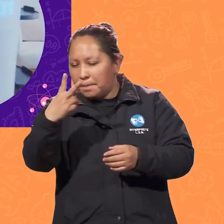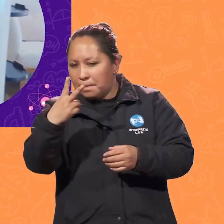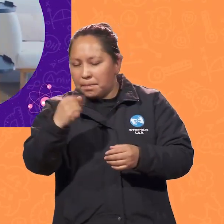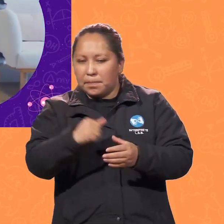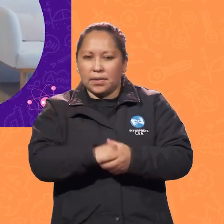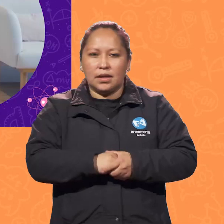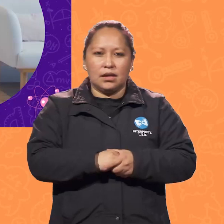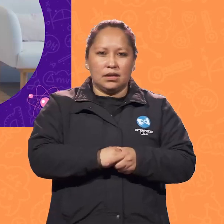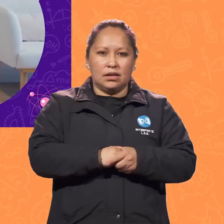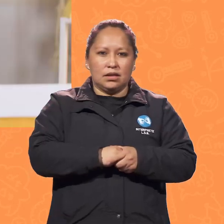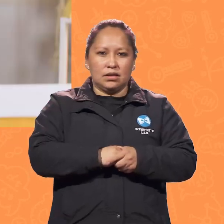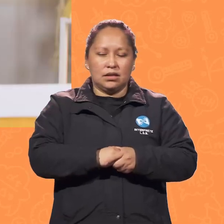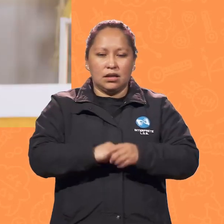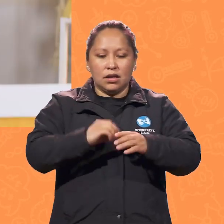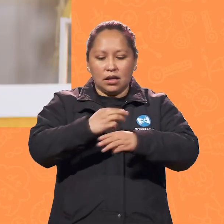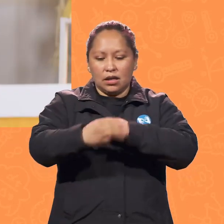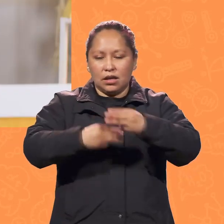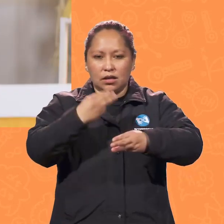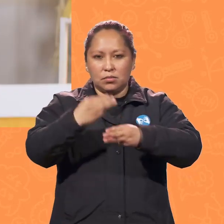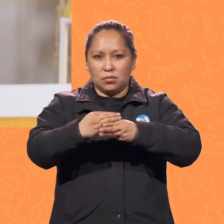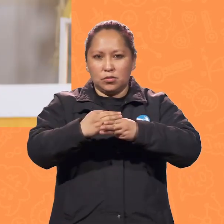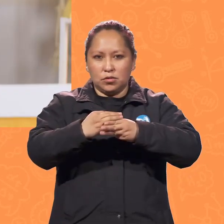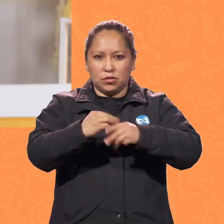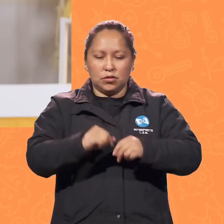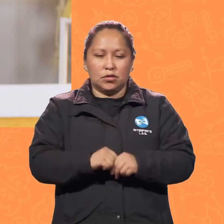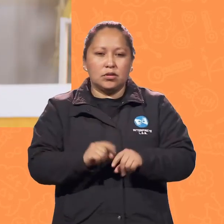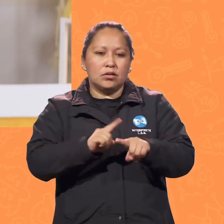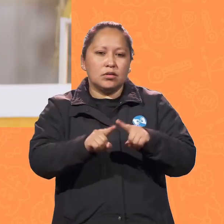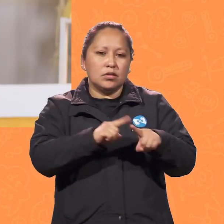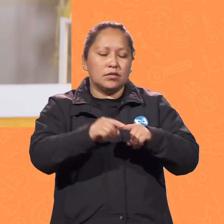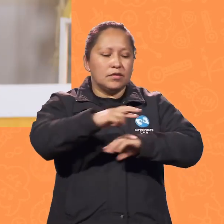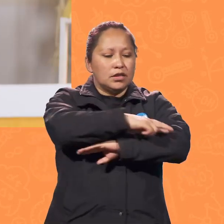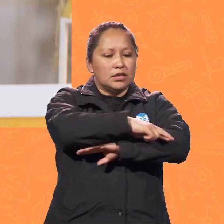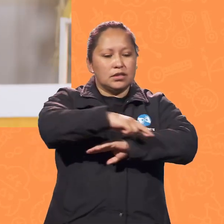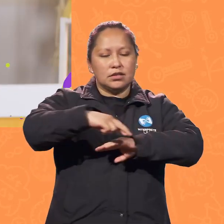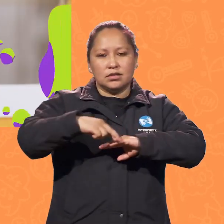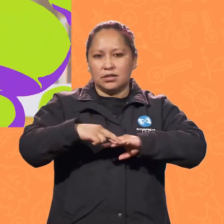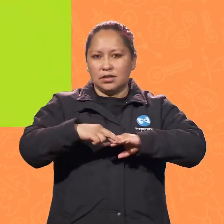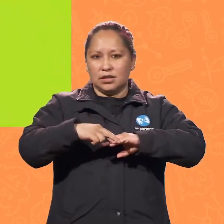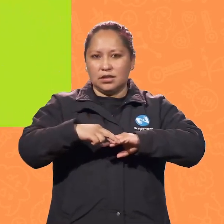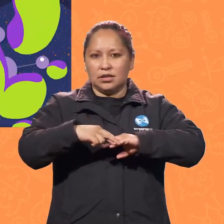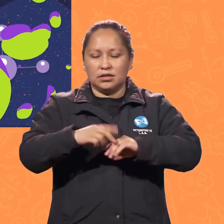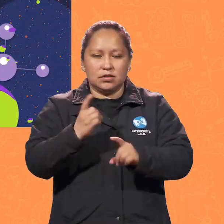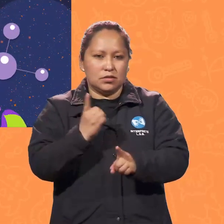interpretan la información mediante un conjunto de reglas específicas y precisas.